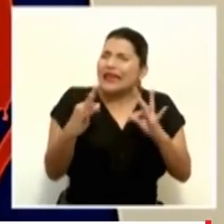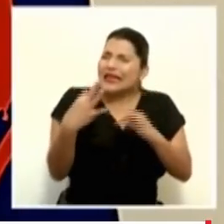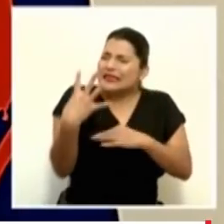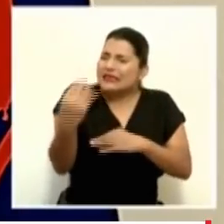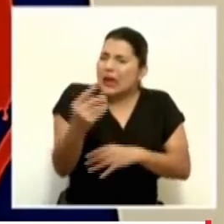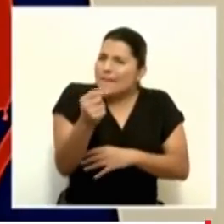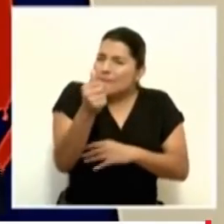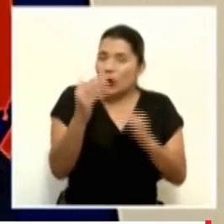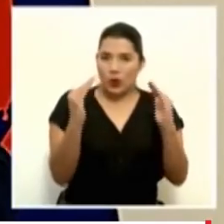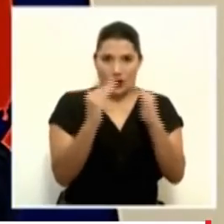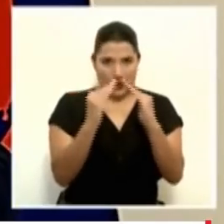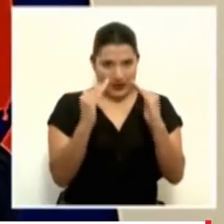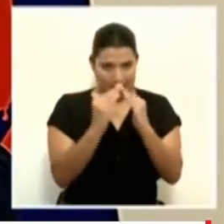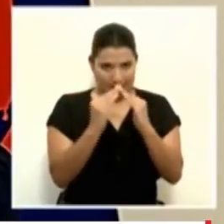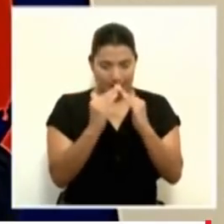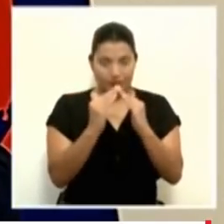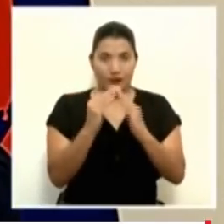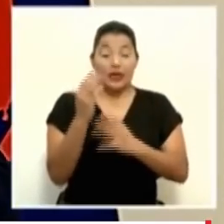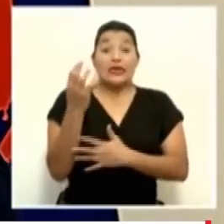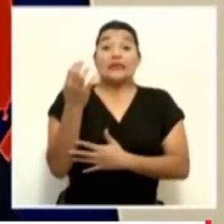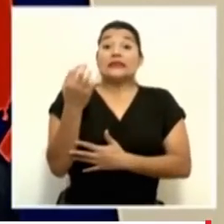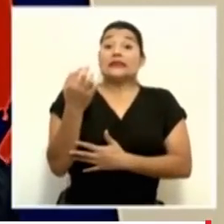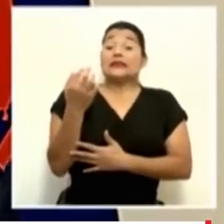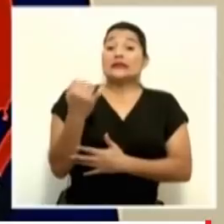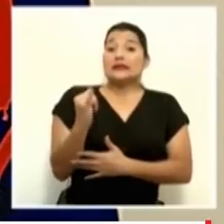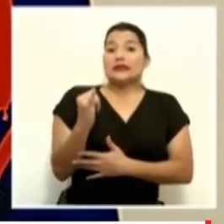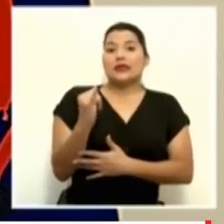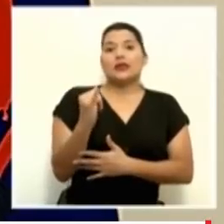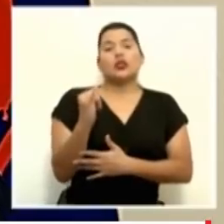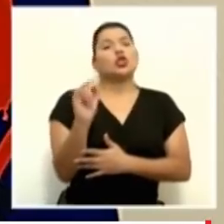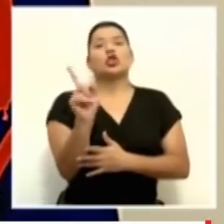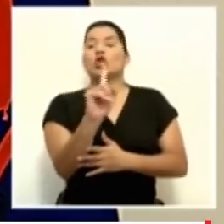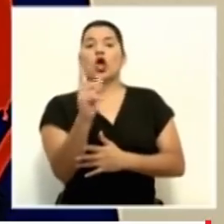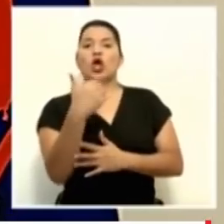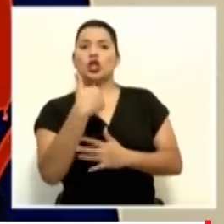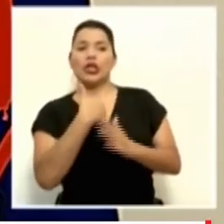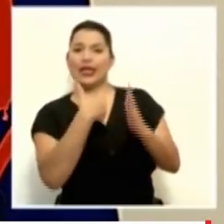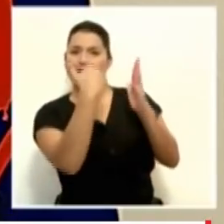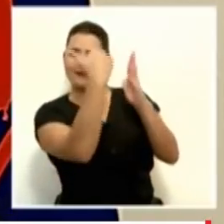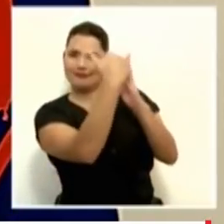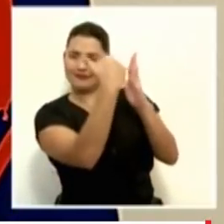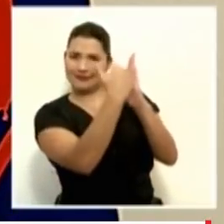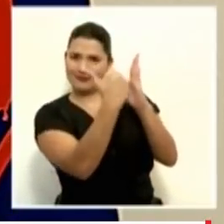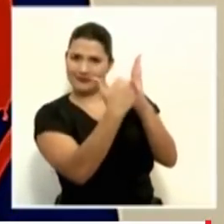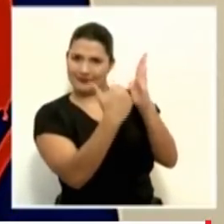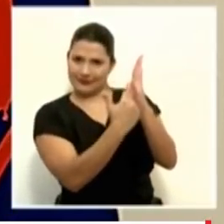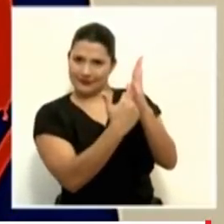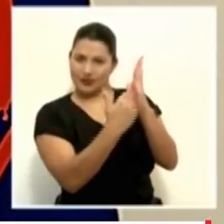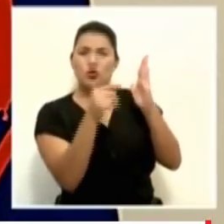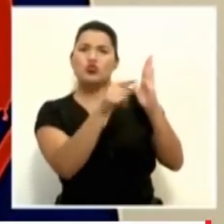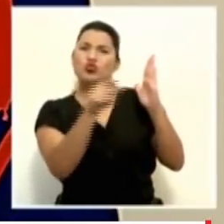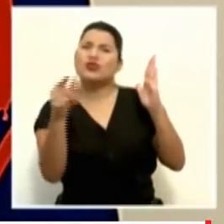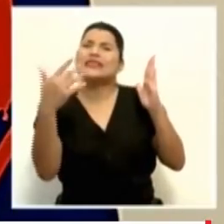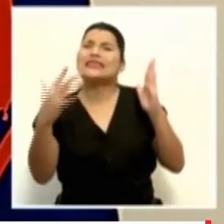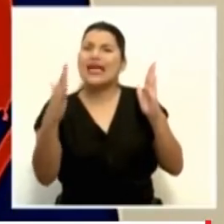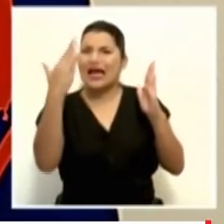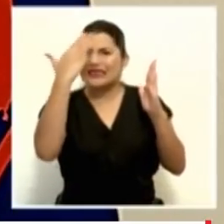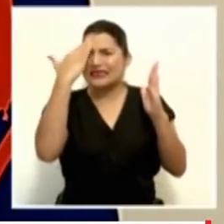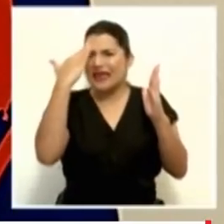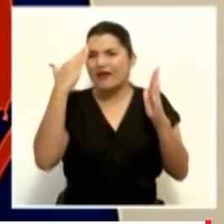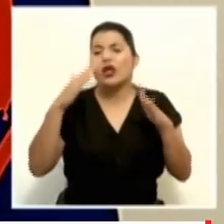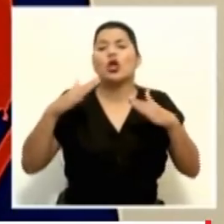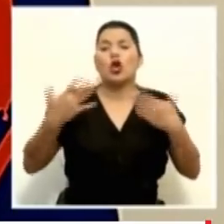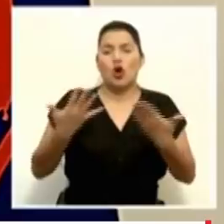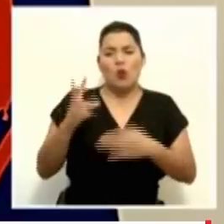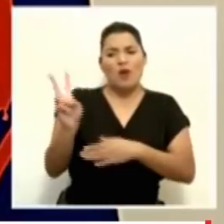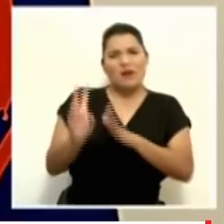tengamos la CAP, digamos, aunque no esté en un lineamiento, todos sabemos cómo se propaga este virus.